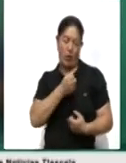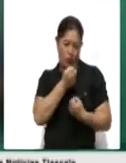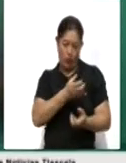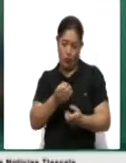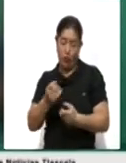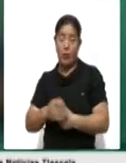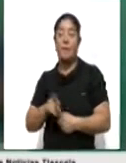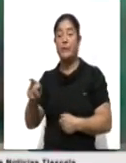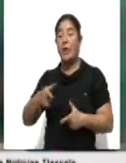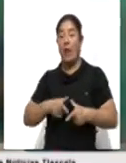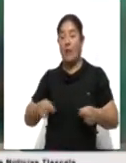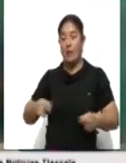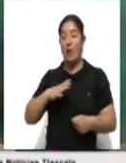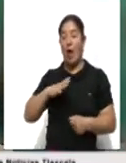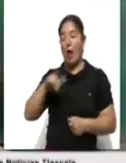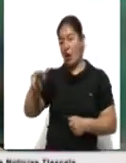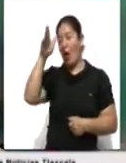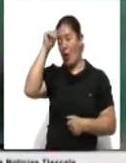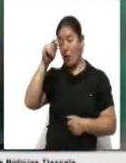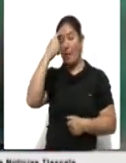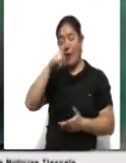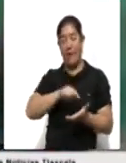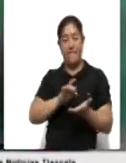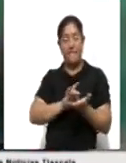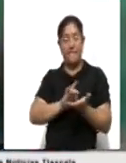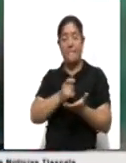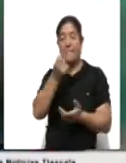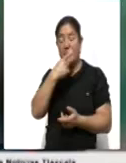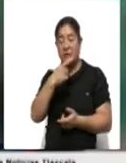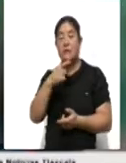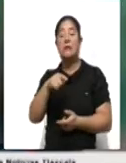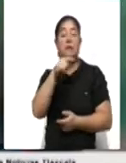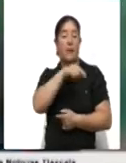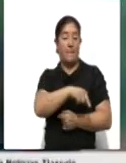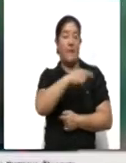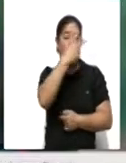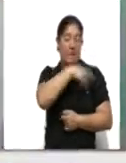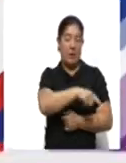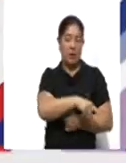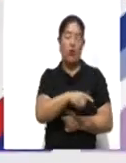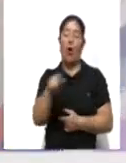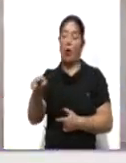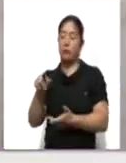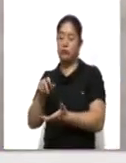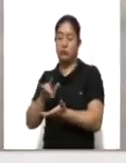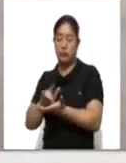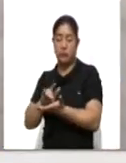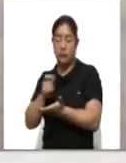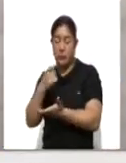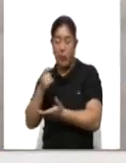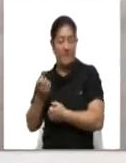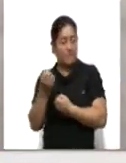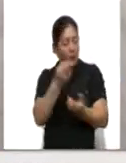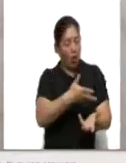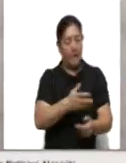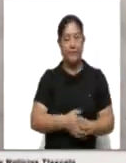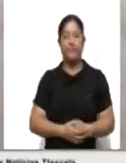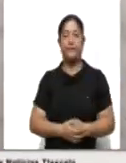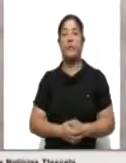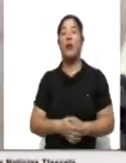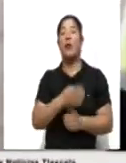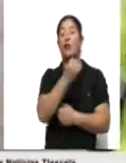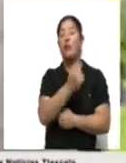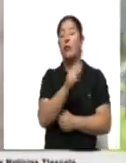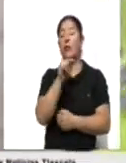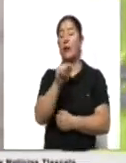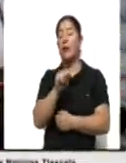un acuerdo para que un laboratorio fabrique las medicinas para las niñas y niños mexicanos que las necesiten. A las 9.01 de la mañana llegaron a